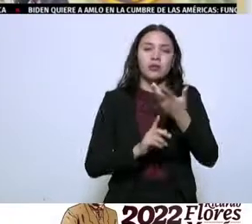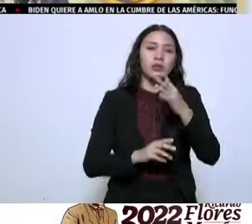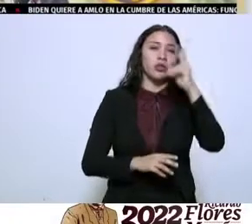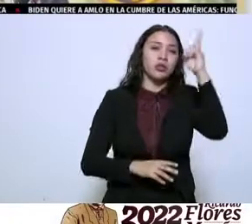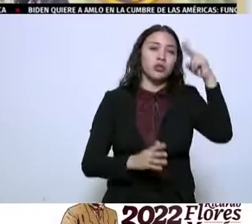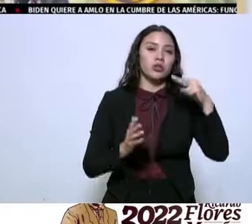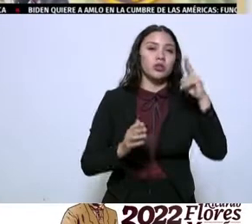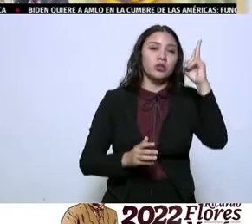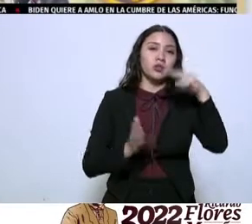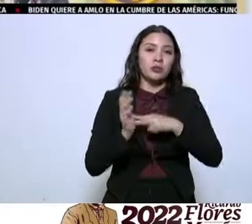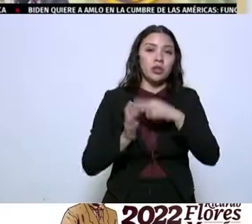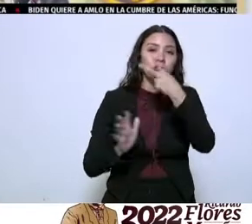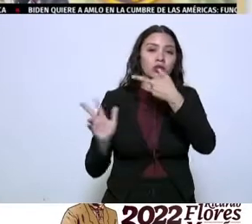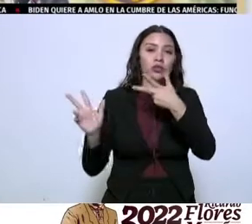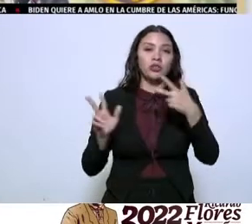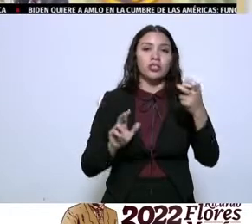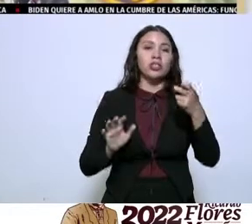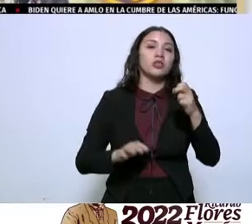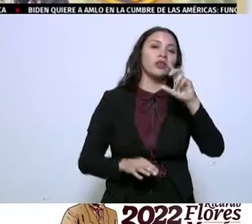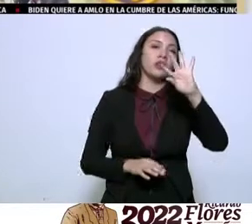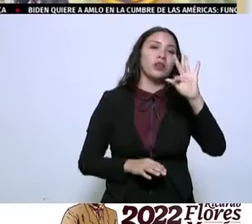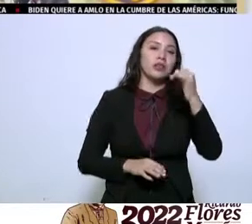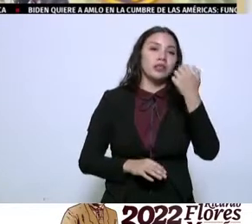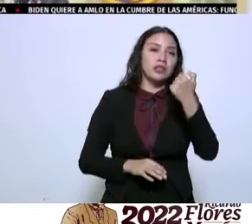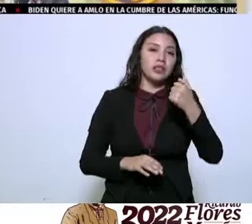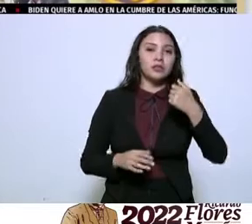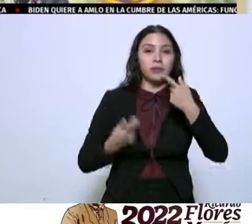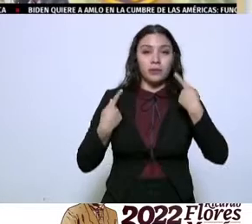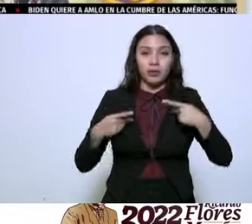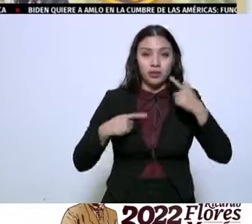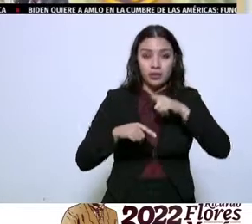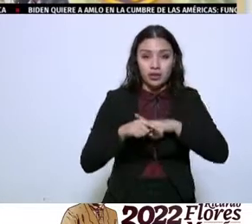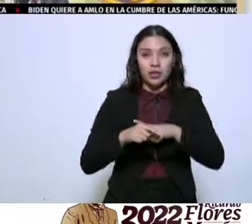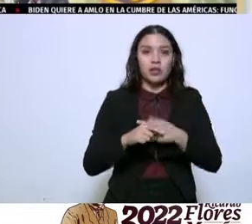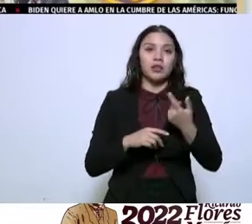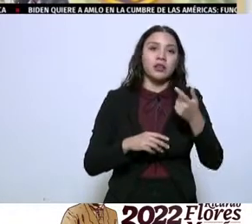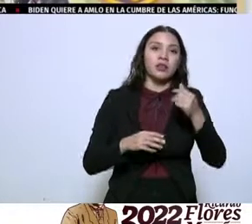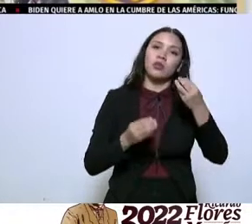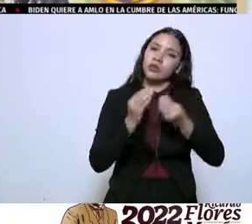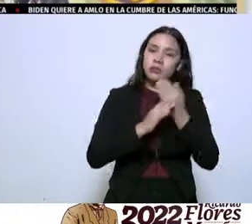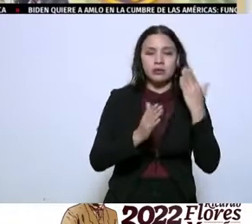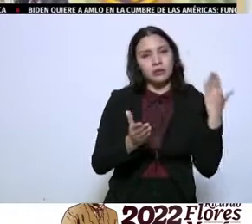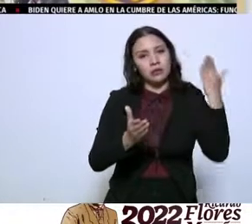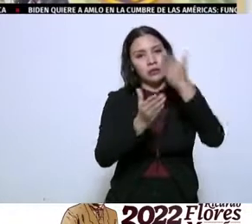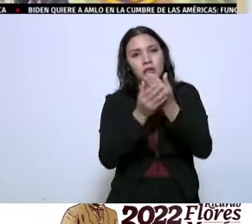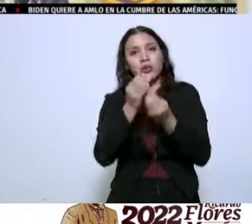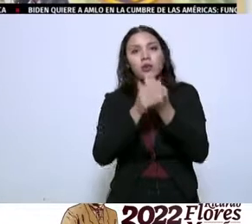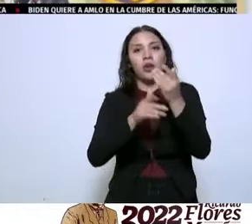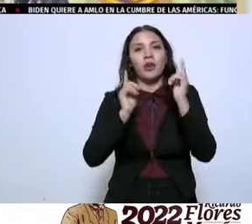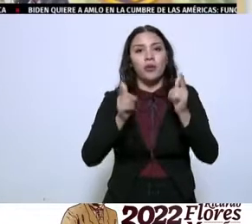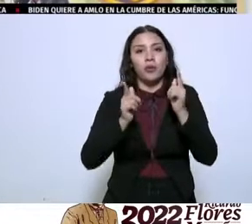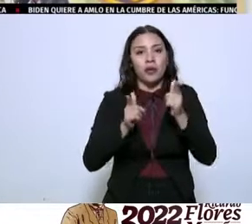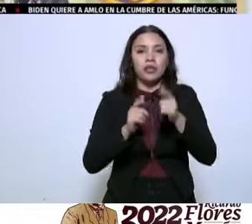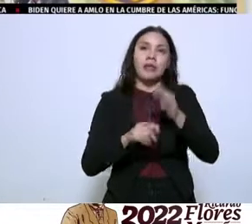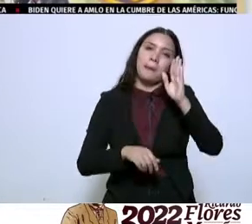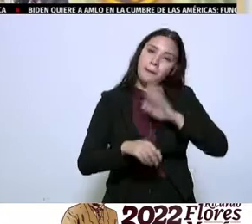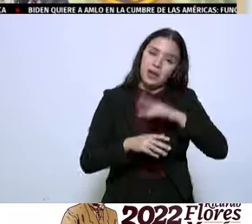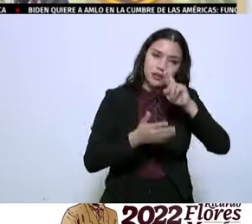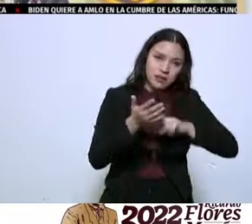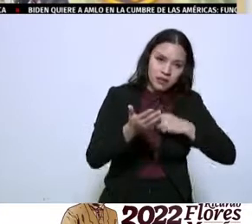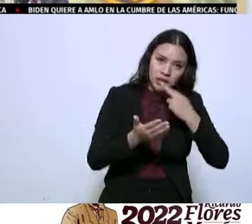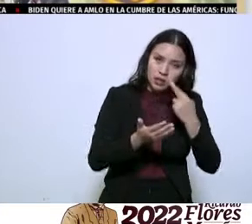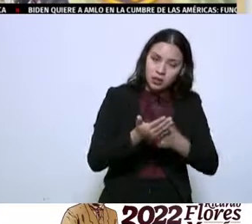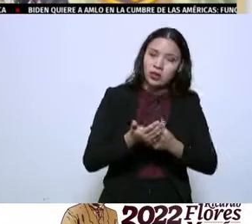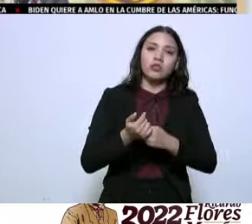846 hombres, hemos ido en 10 ocasiones con esta fuerza a Nuevo Laredo, en 5 hemos estado en Reynosa,